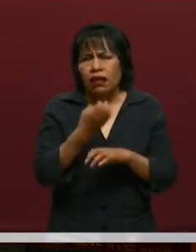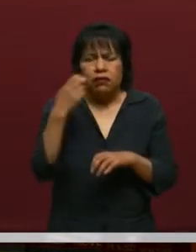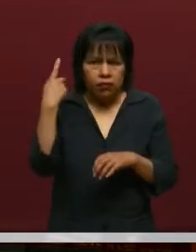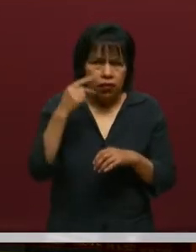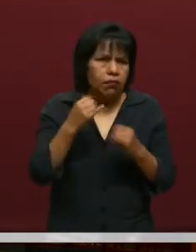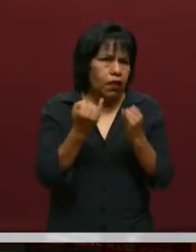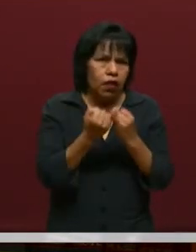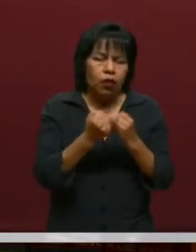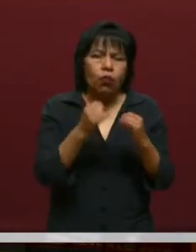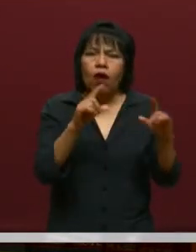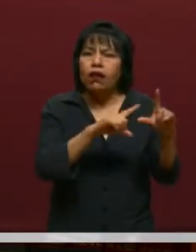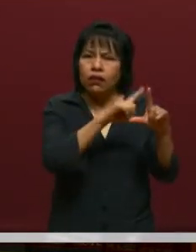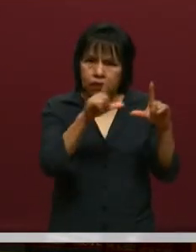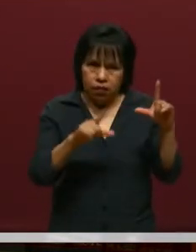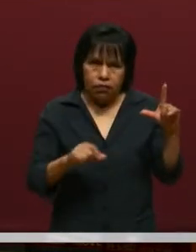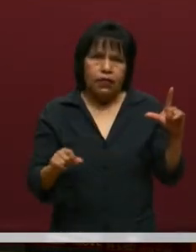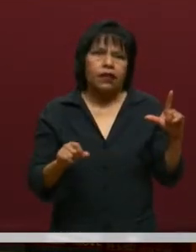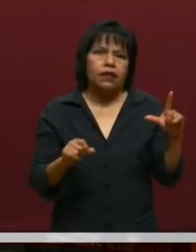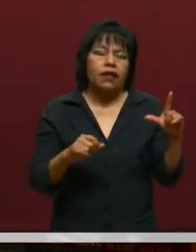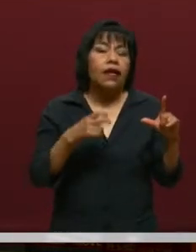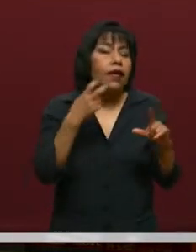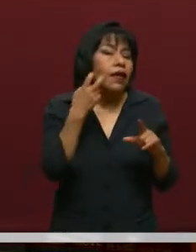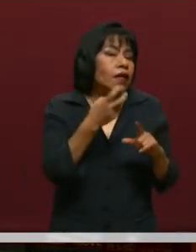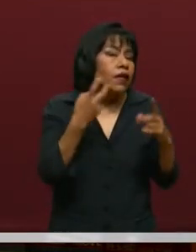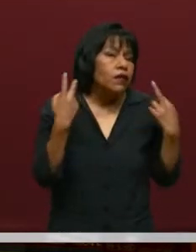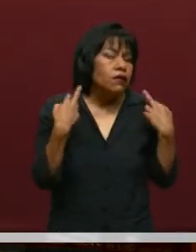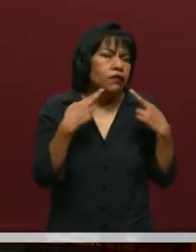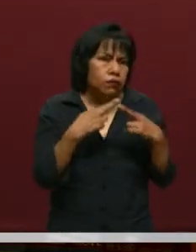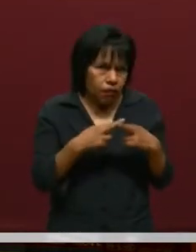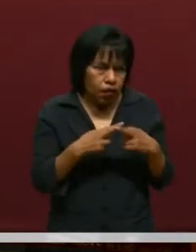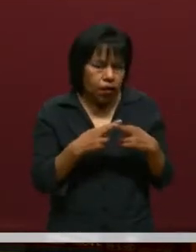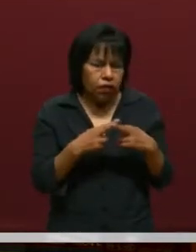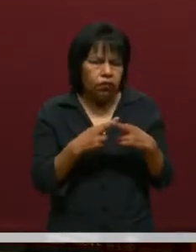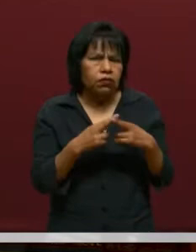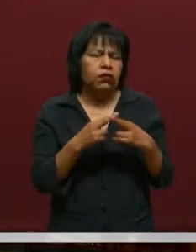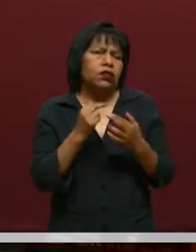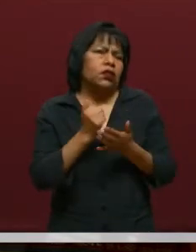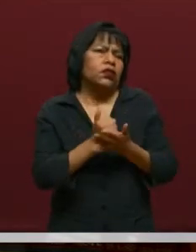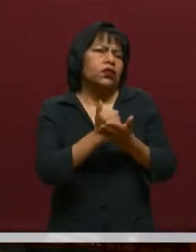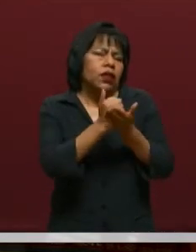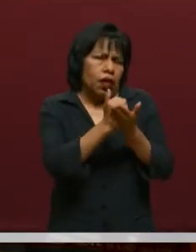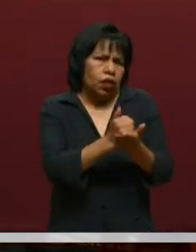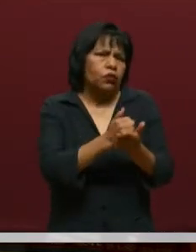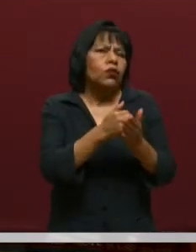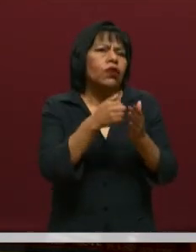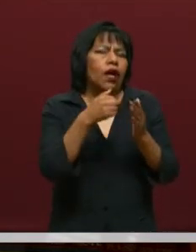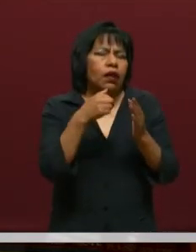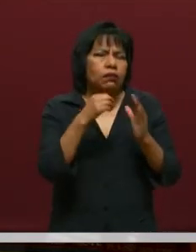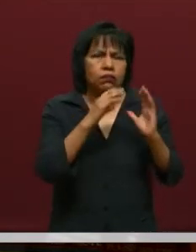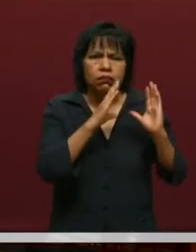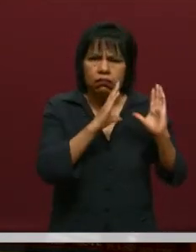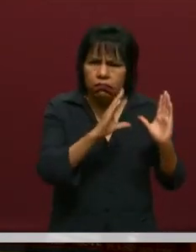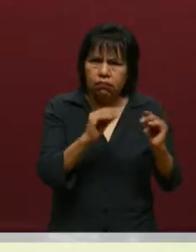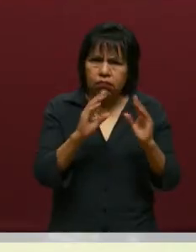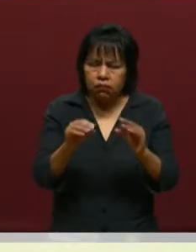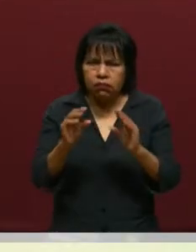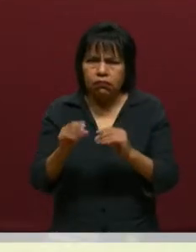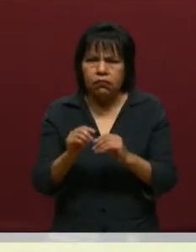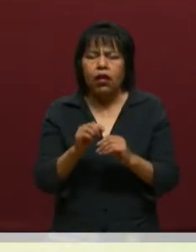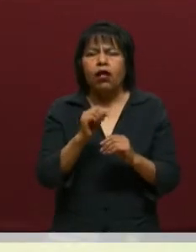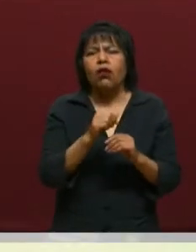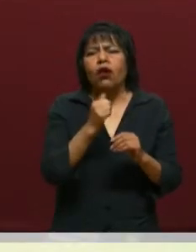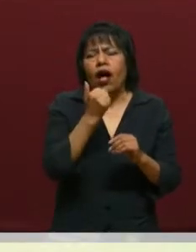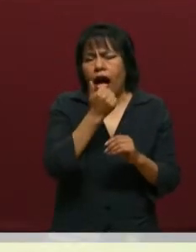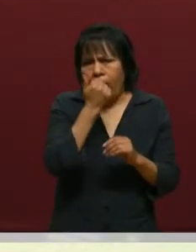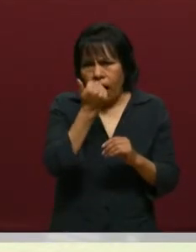forman sólidamente a los alumnos en las clases, son los que están directamente con el